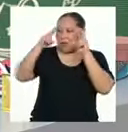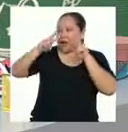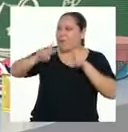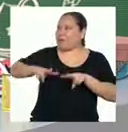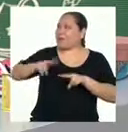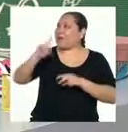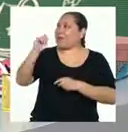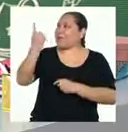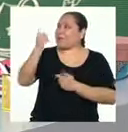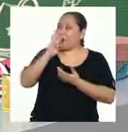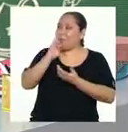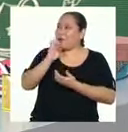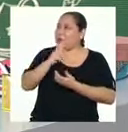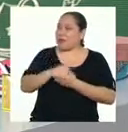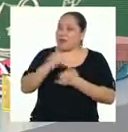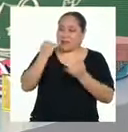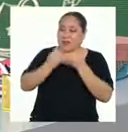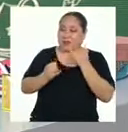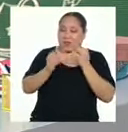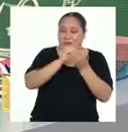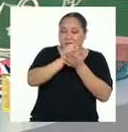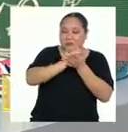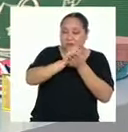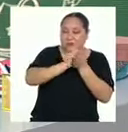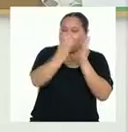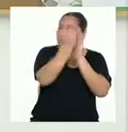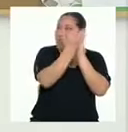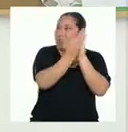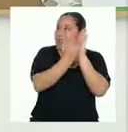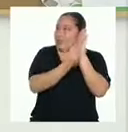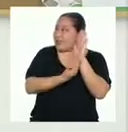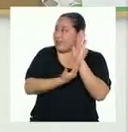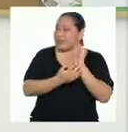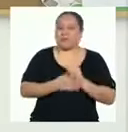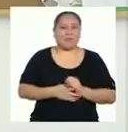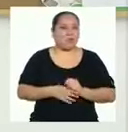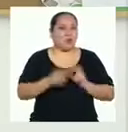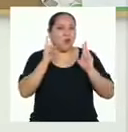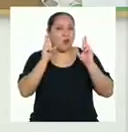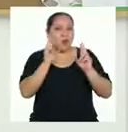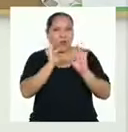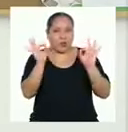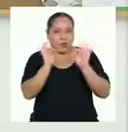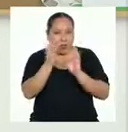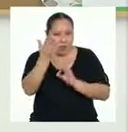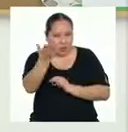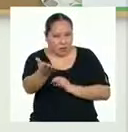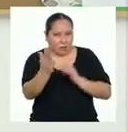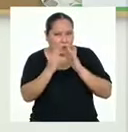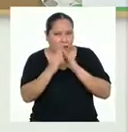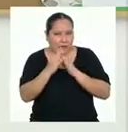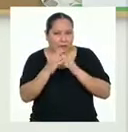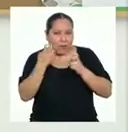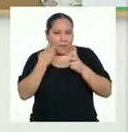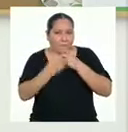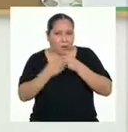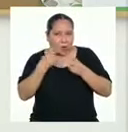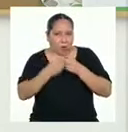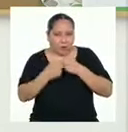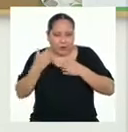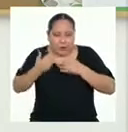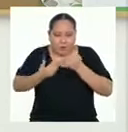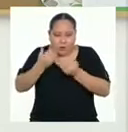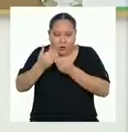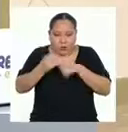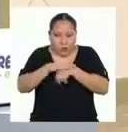borrador y concluir con la versión final de nuestro texto instructivo. Espero que nadie en casa haya tenido problemas con el proceso de